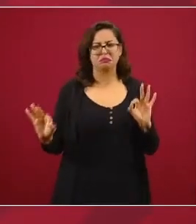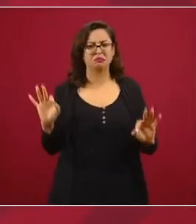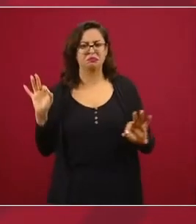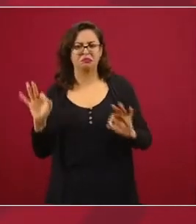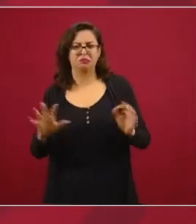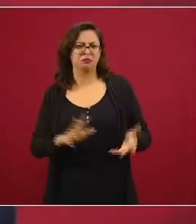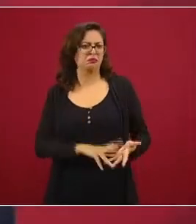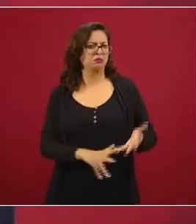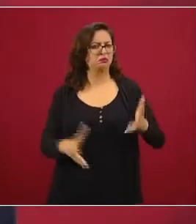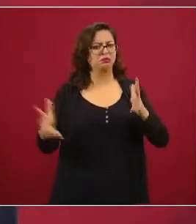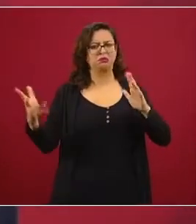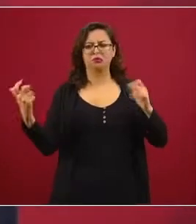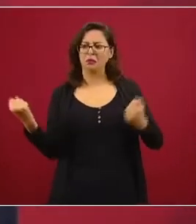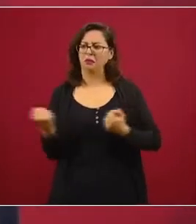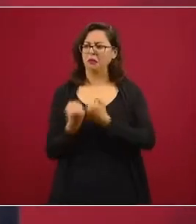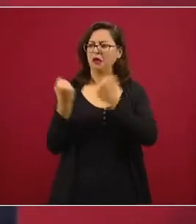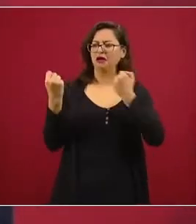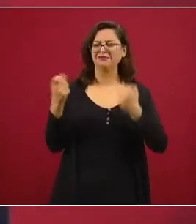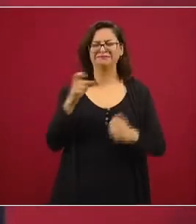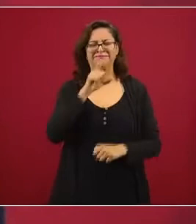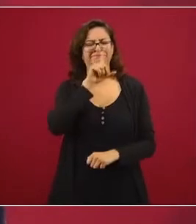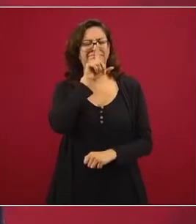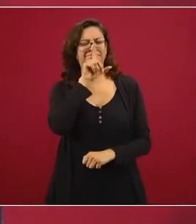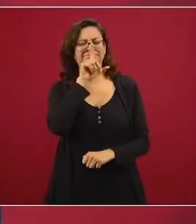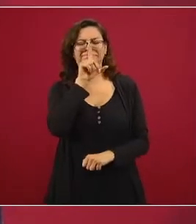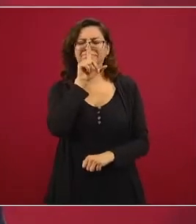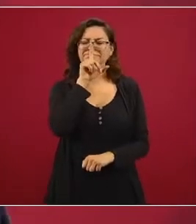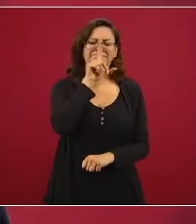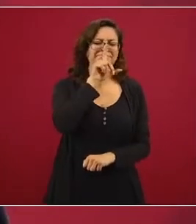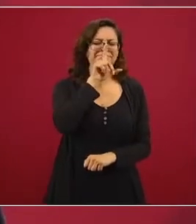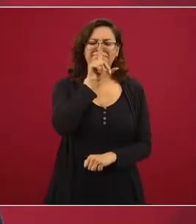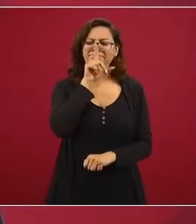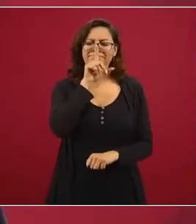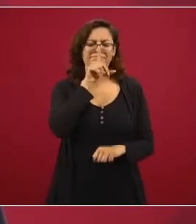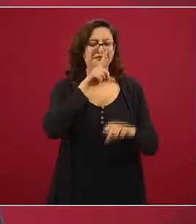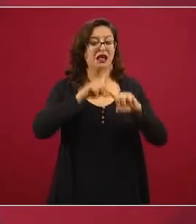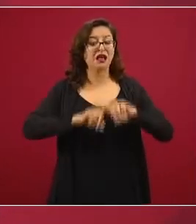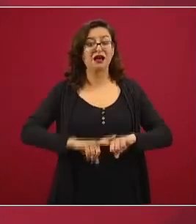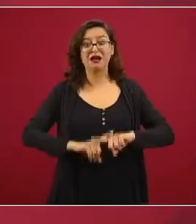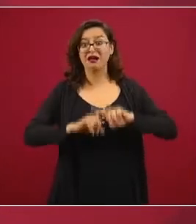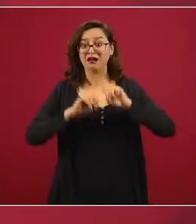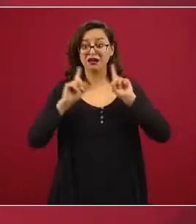de confrontación, al contrario,